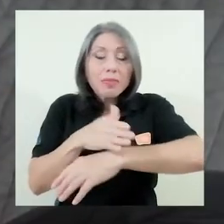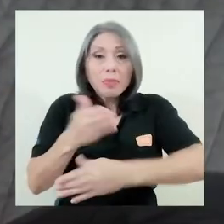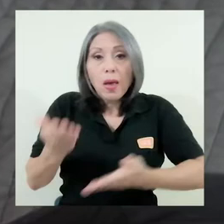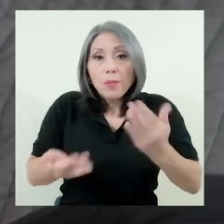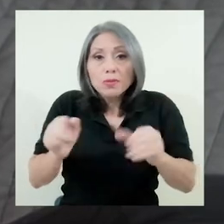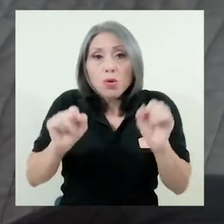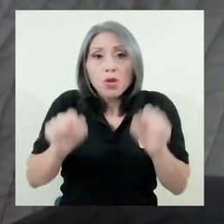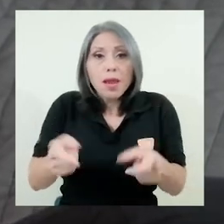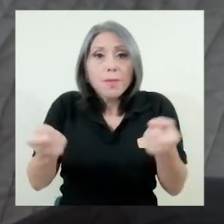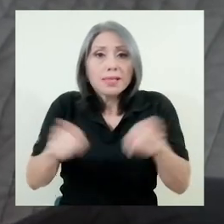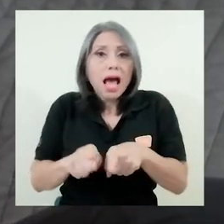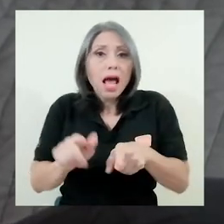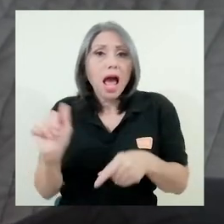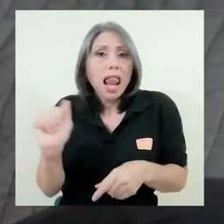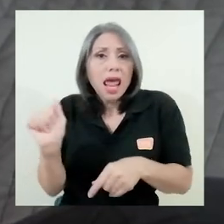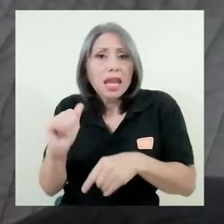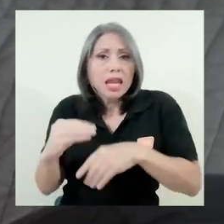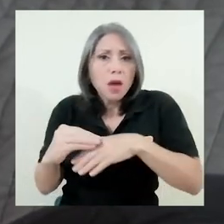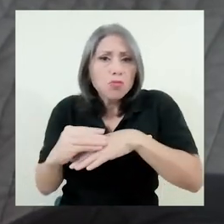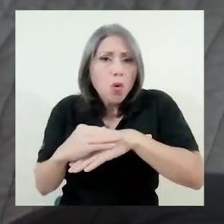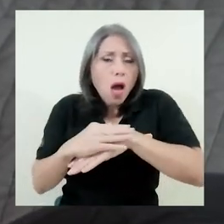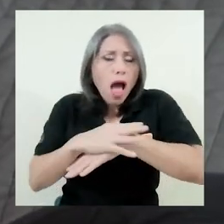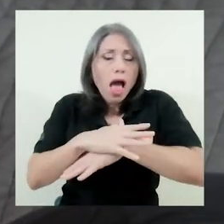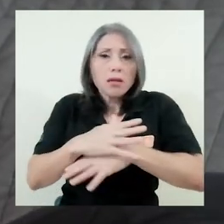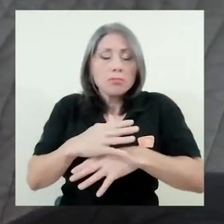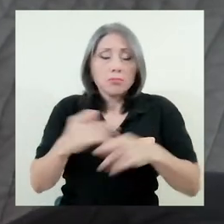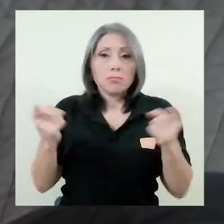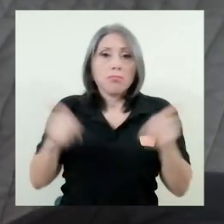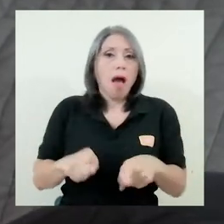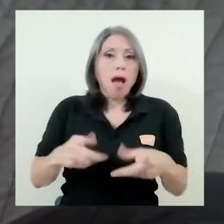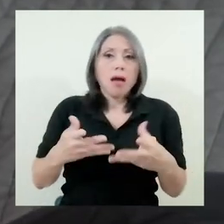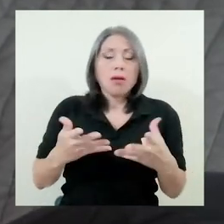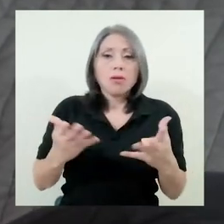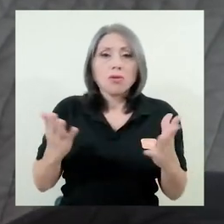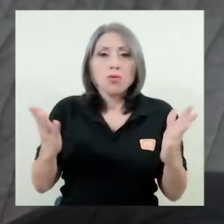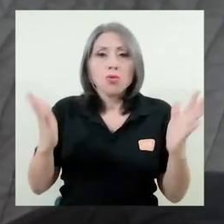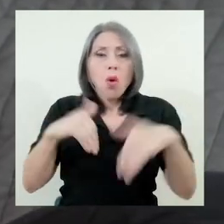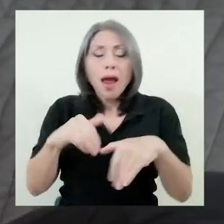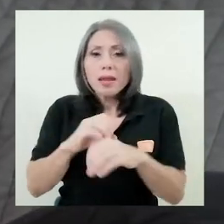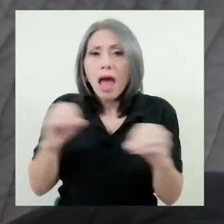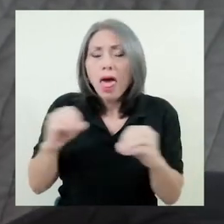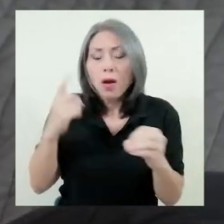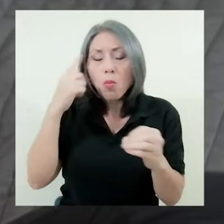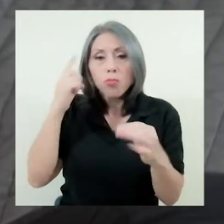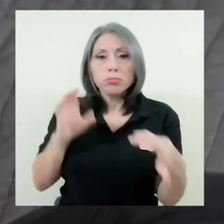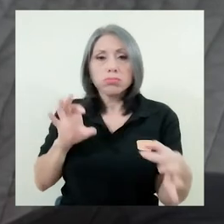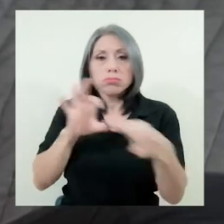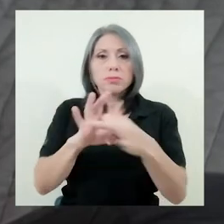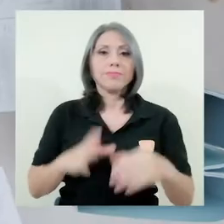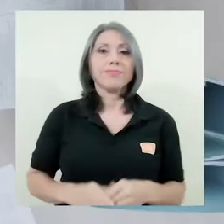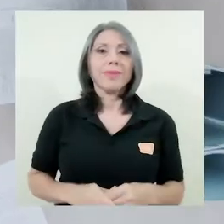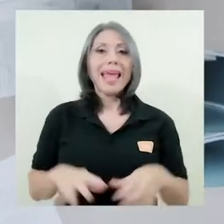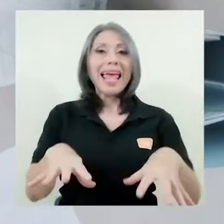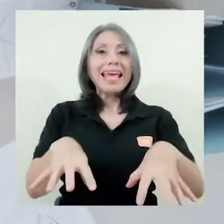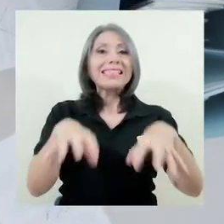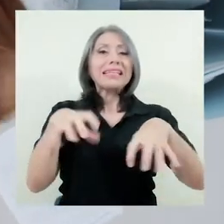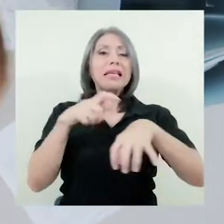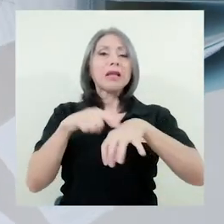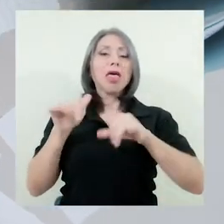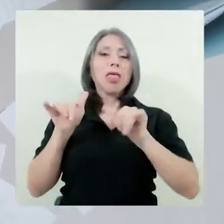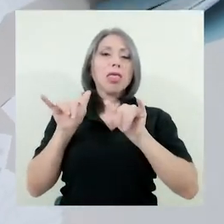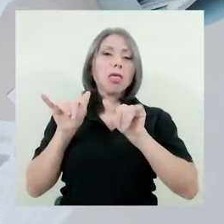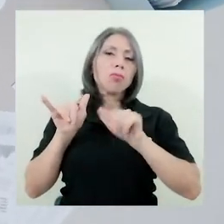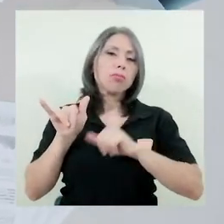tener un brote alérgico, ¿verdad? Y es así de un pronto a otro, no hay como ningún referente. El estrés